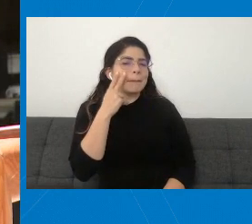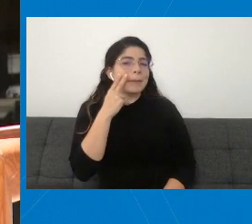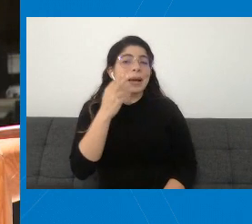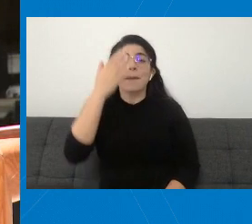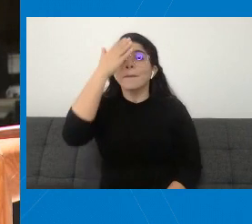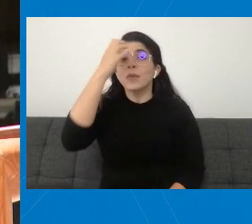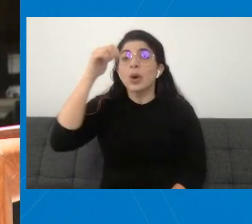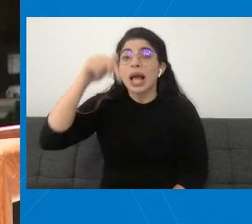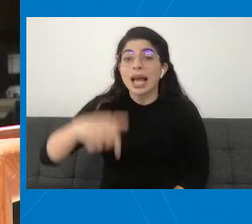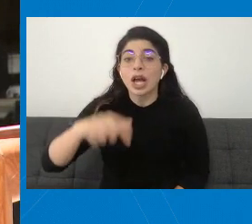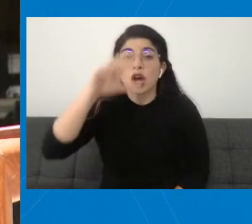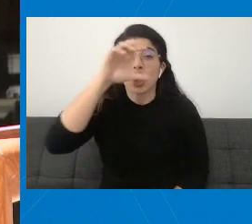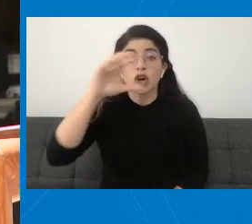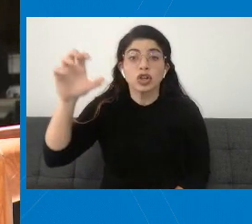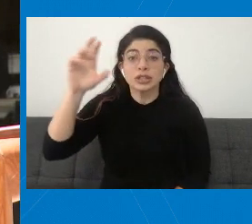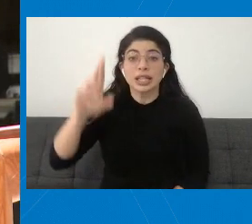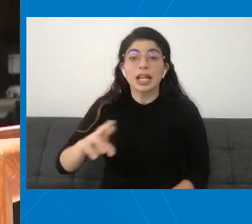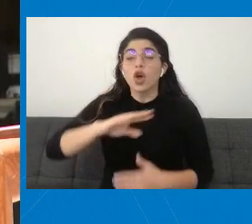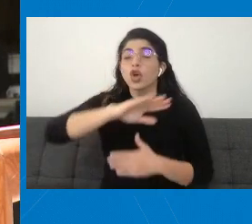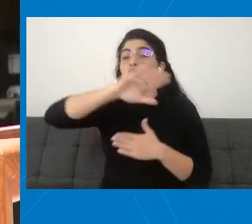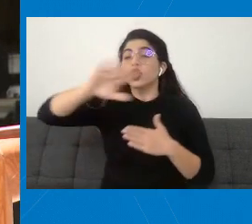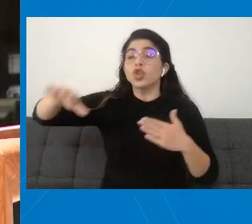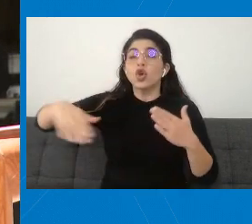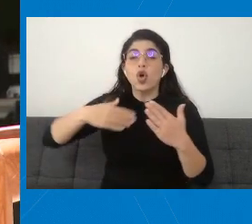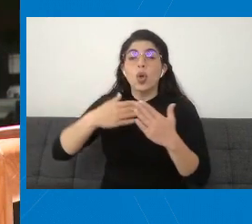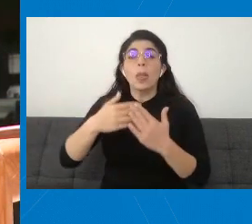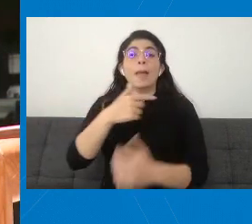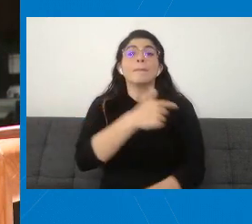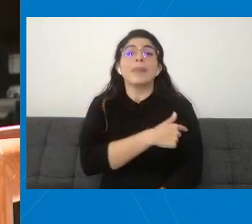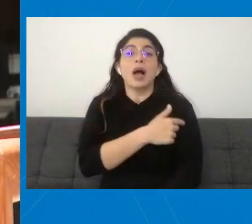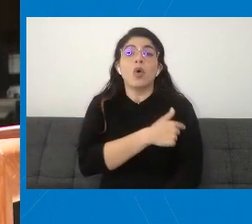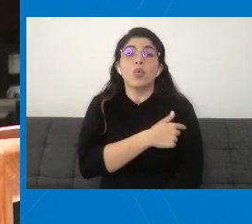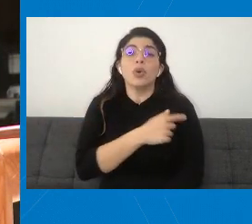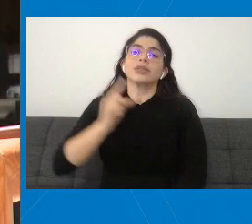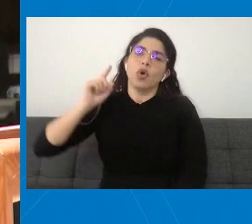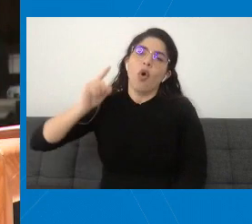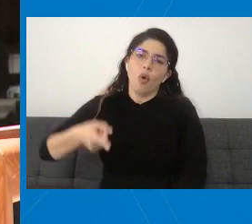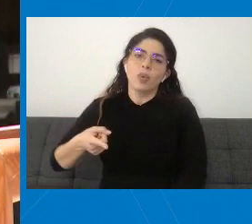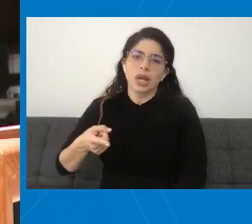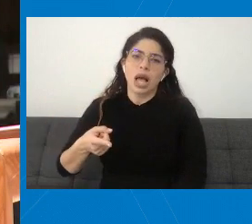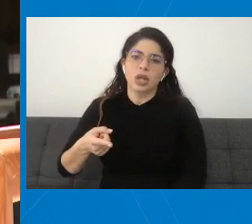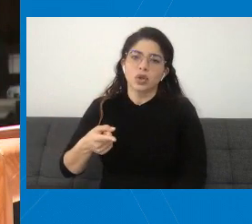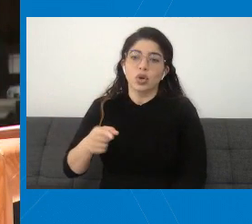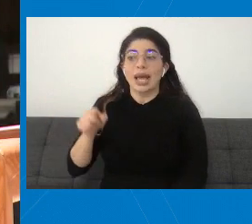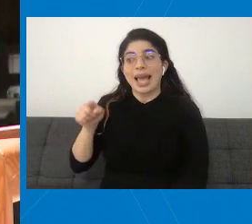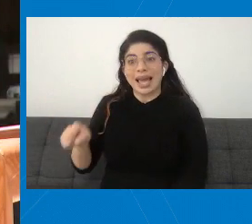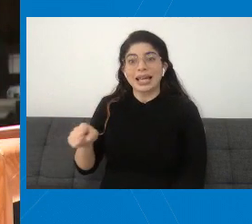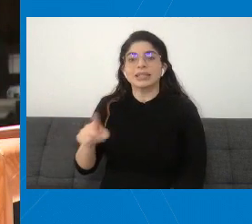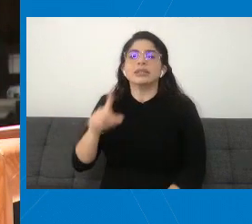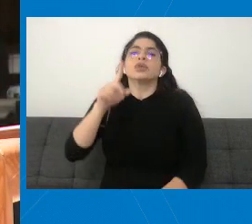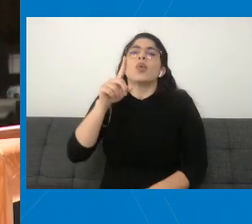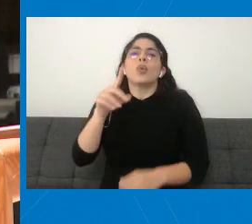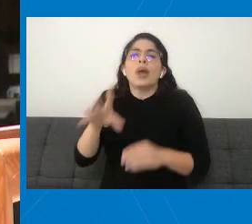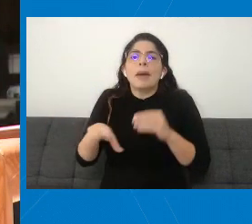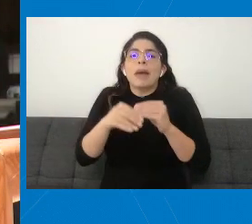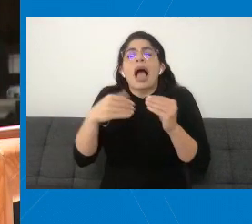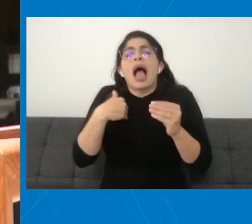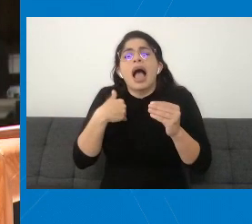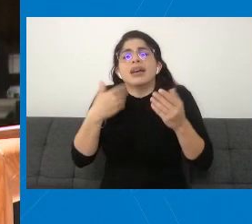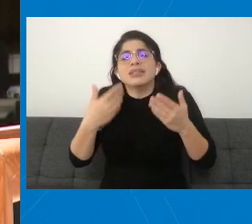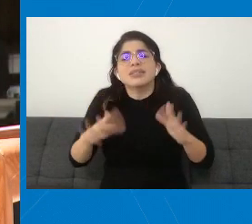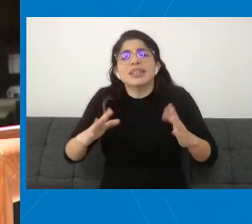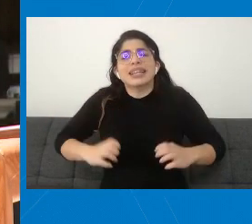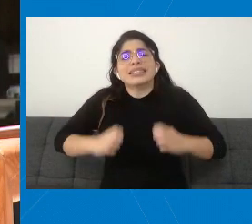Costa Rica todas las vacunas son obligatorias. Esta es una vacuna más de las vacunas que ya